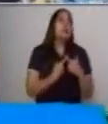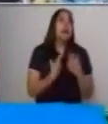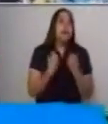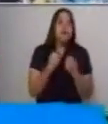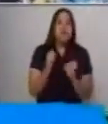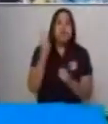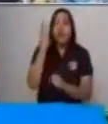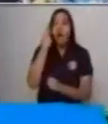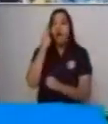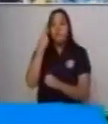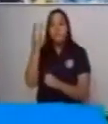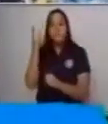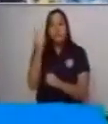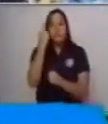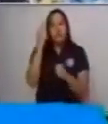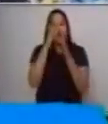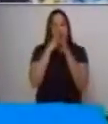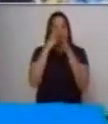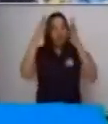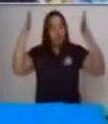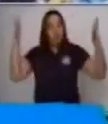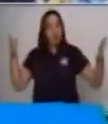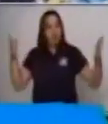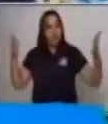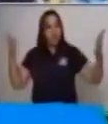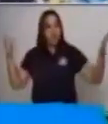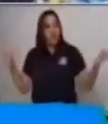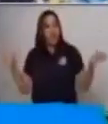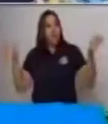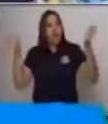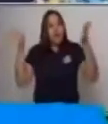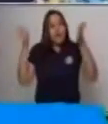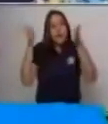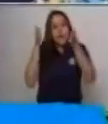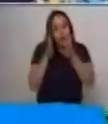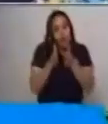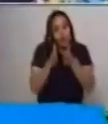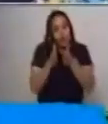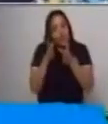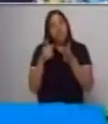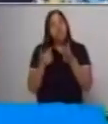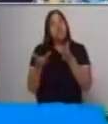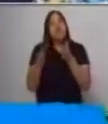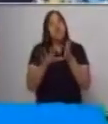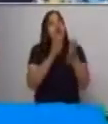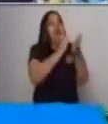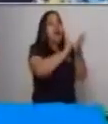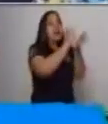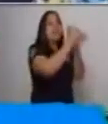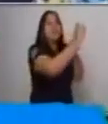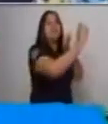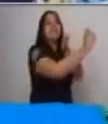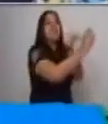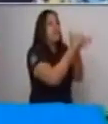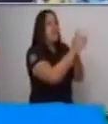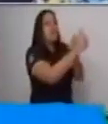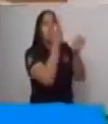general a lo particular. Vamos a escribir aquí la descripción de este lugar.